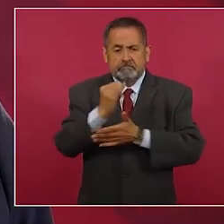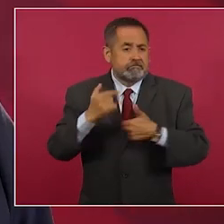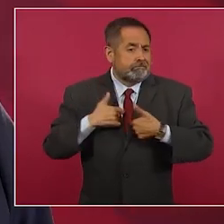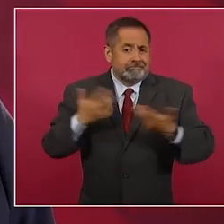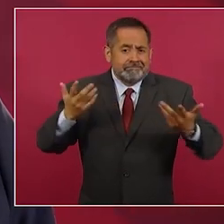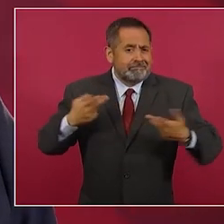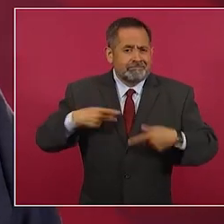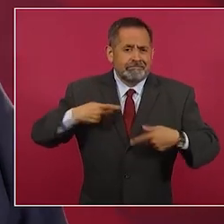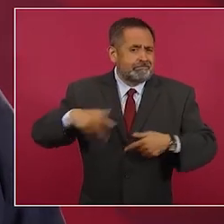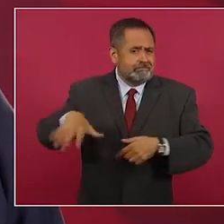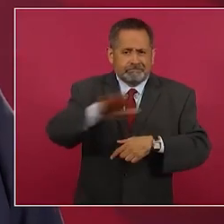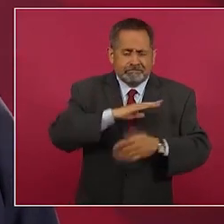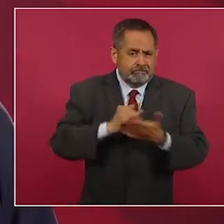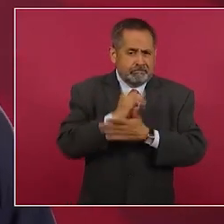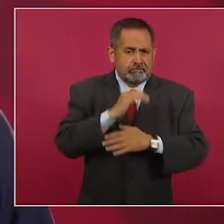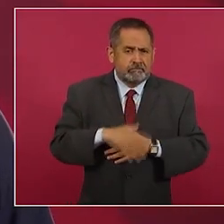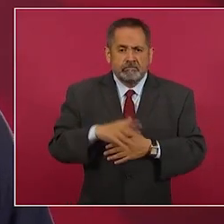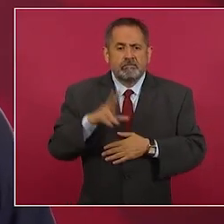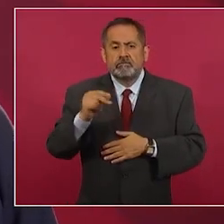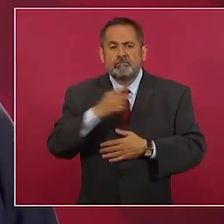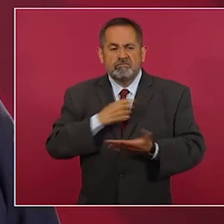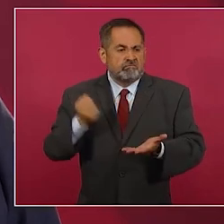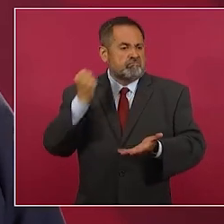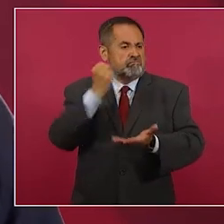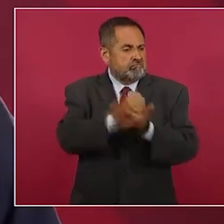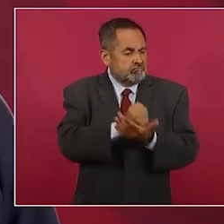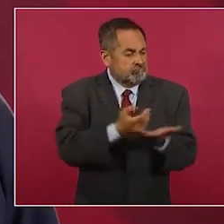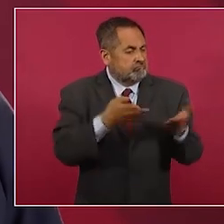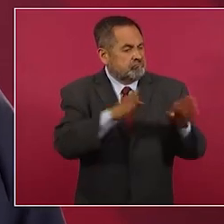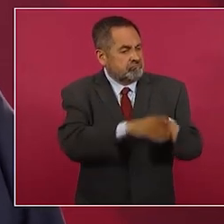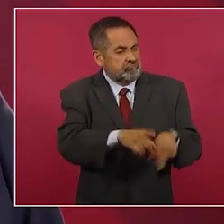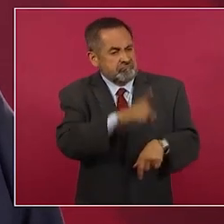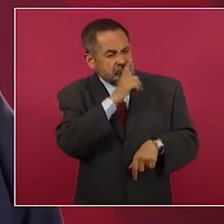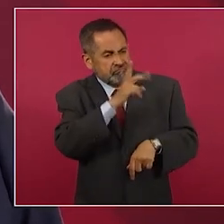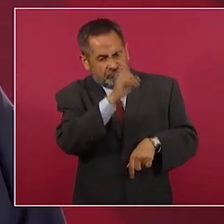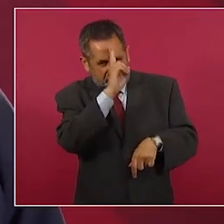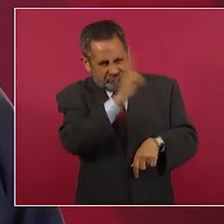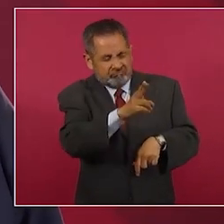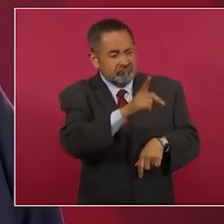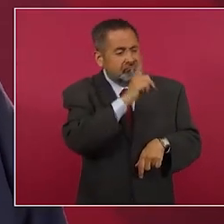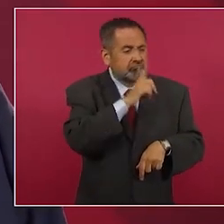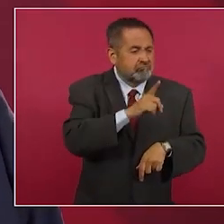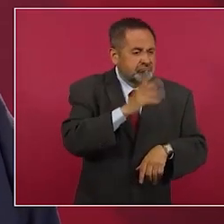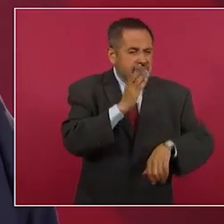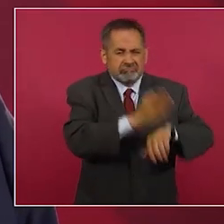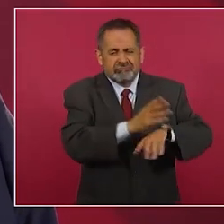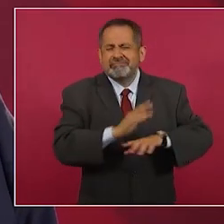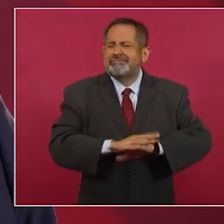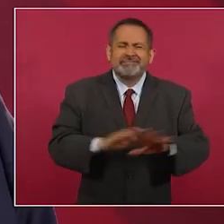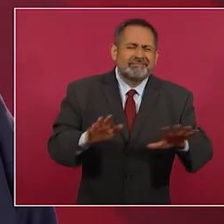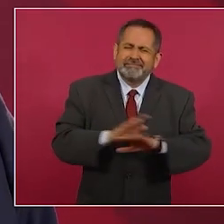pero no imponer no callar no censurar